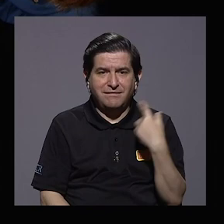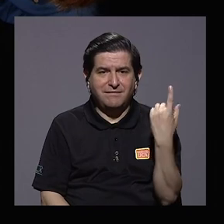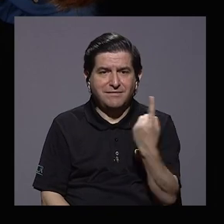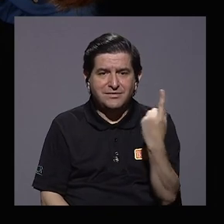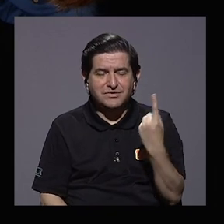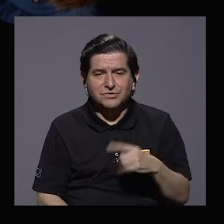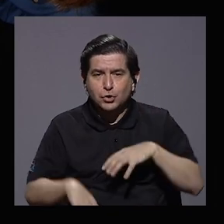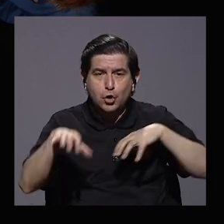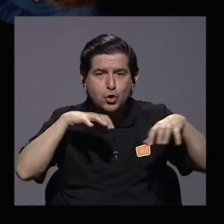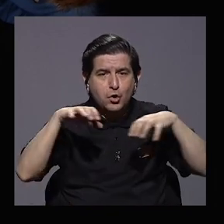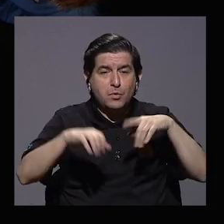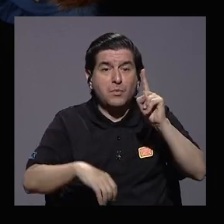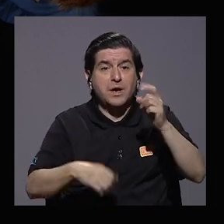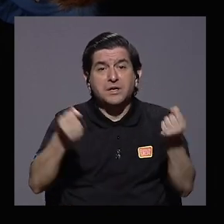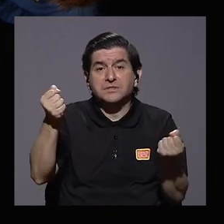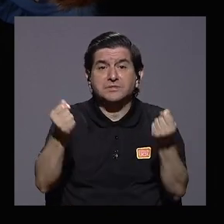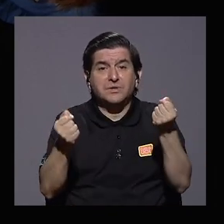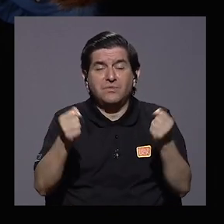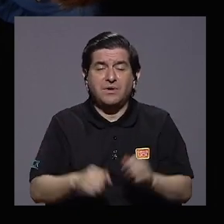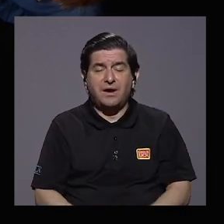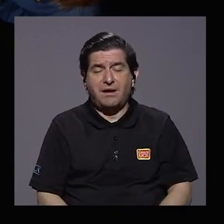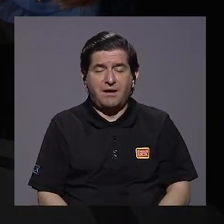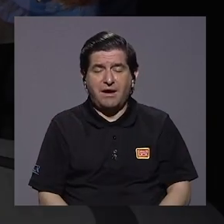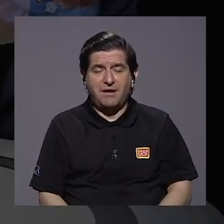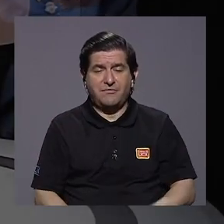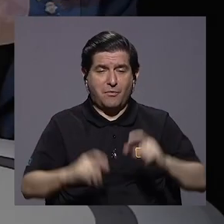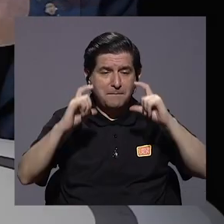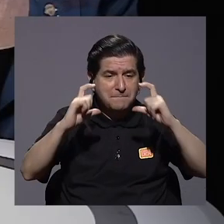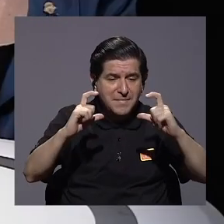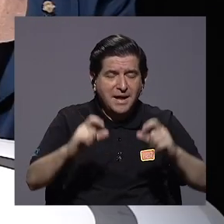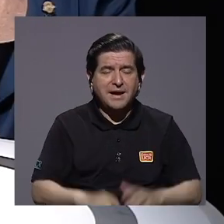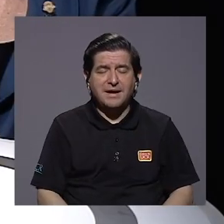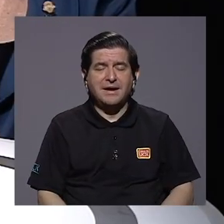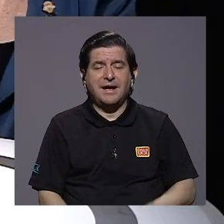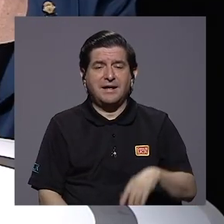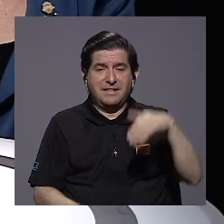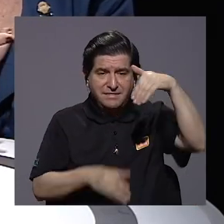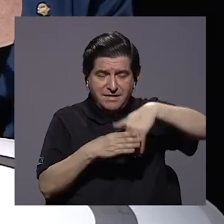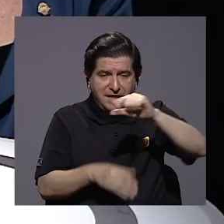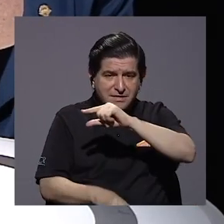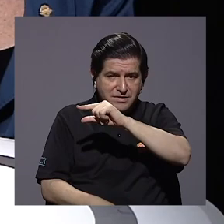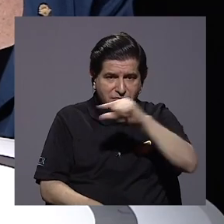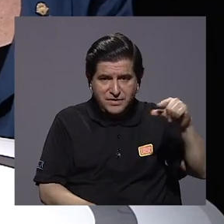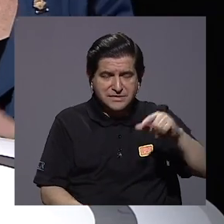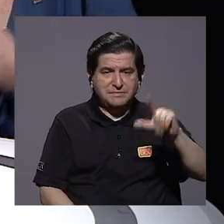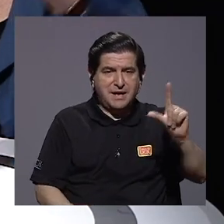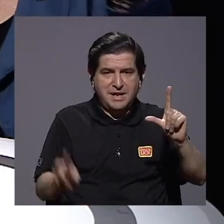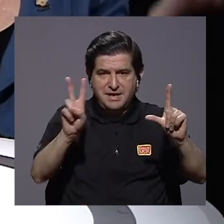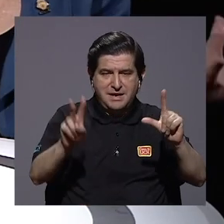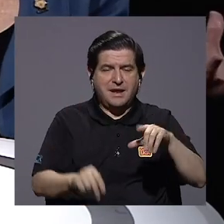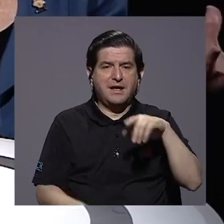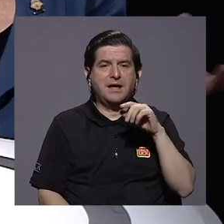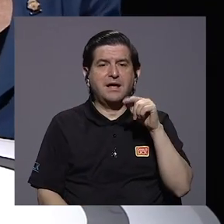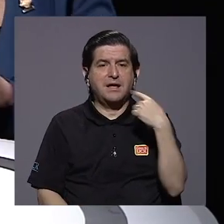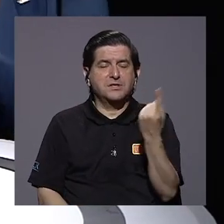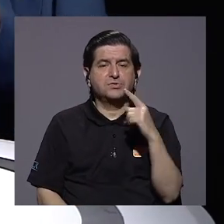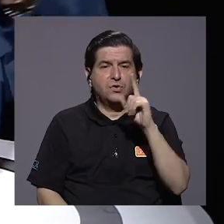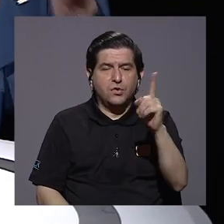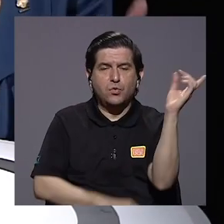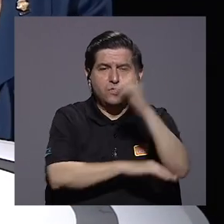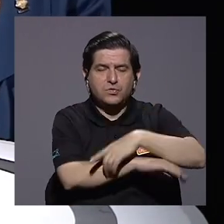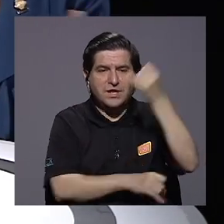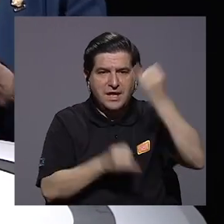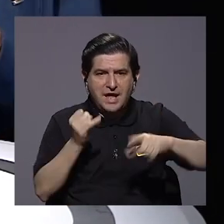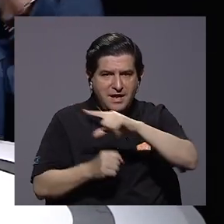podía circular un carro entre semana, una placa de carro entre semana y una al fin de semana. Entonces nadie podía ir. Todo estaba abierto, se